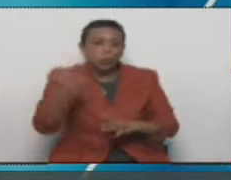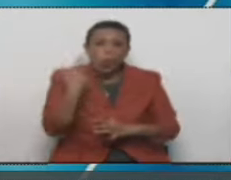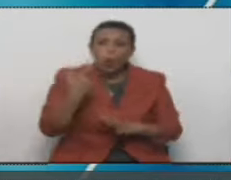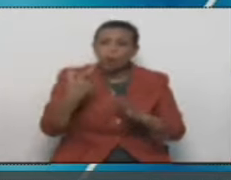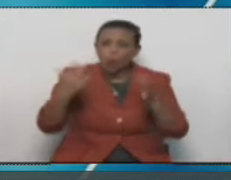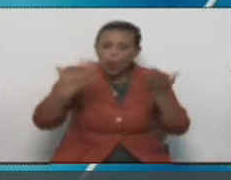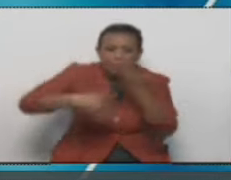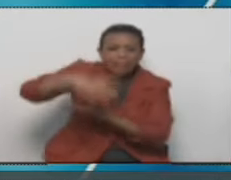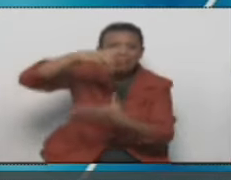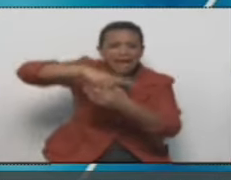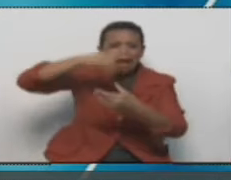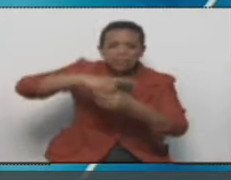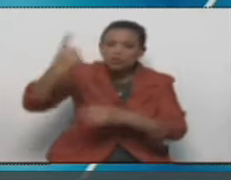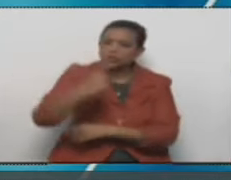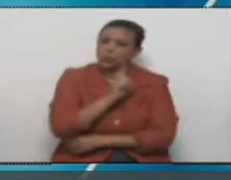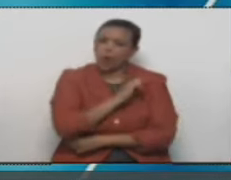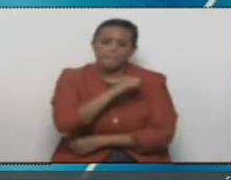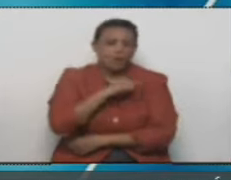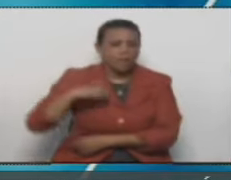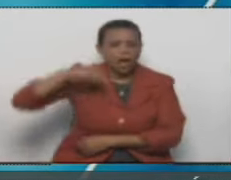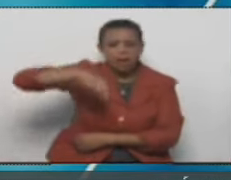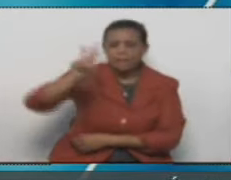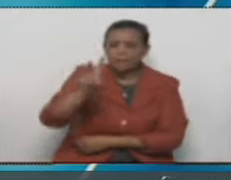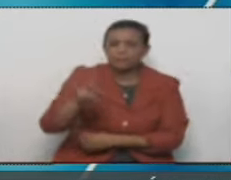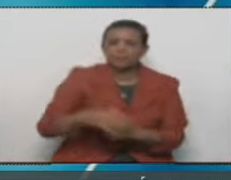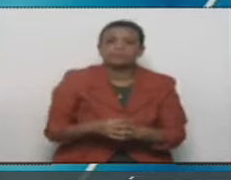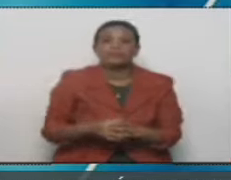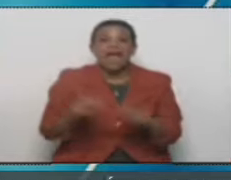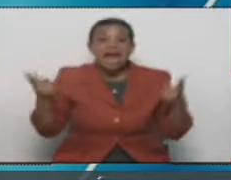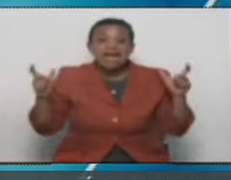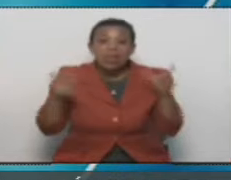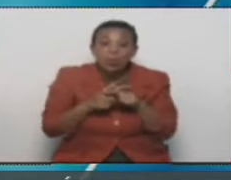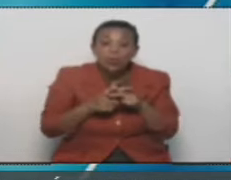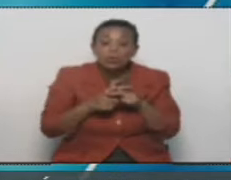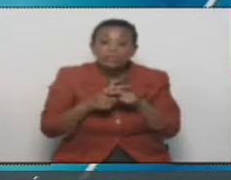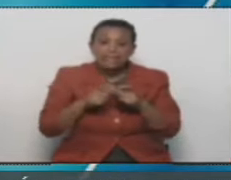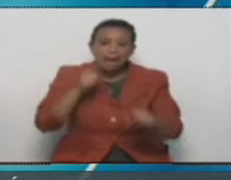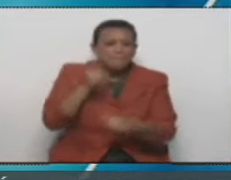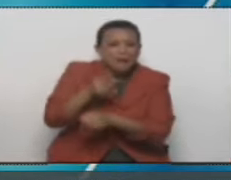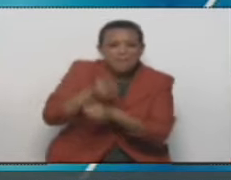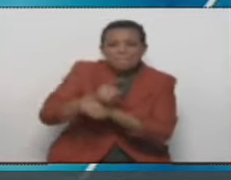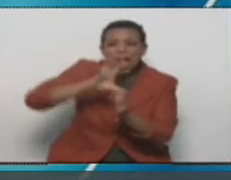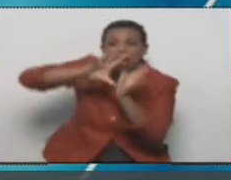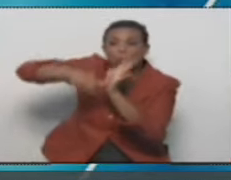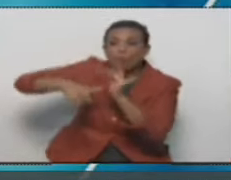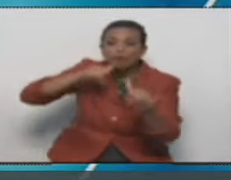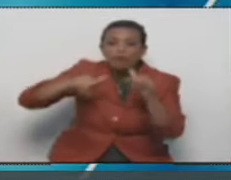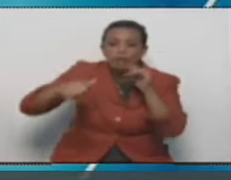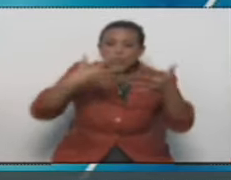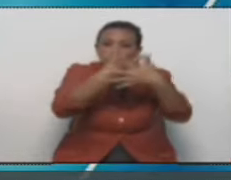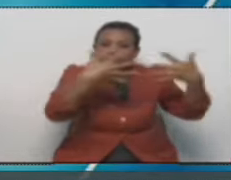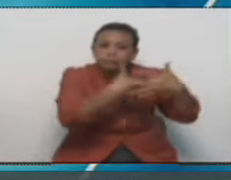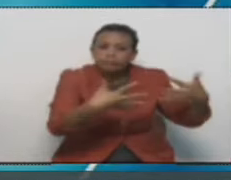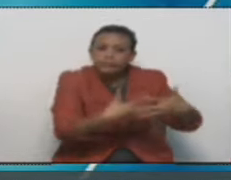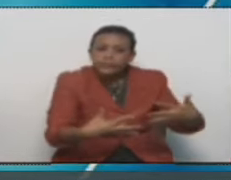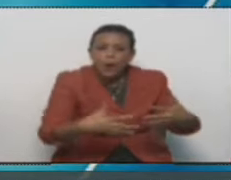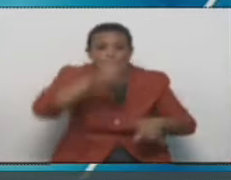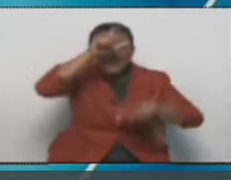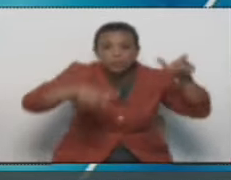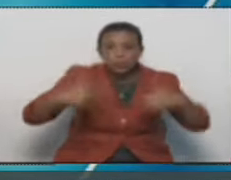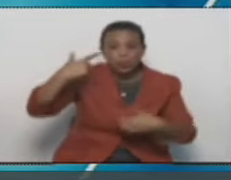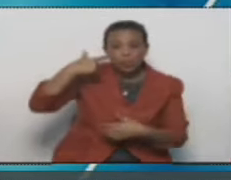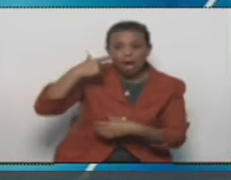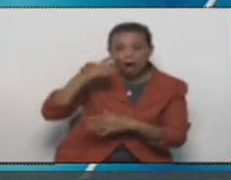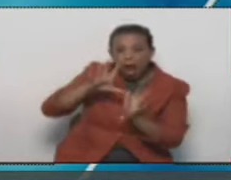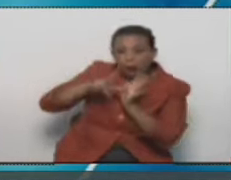tráfico de datos interno. Claro. Le reduce espacio a los ataques que se hacen en el mundo del